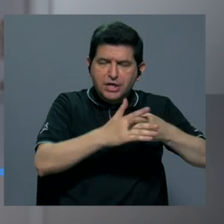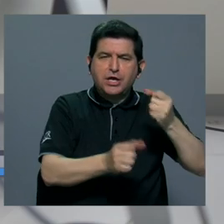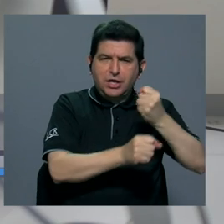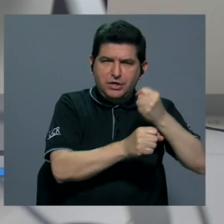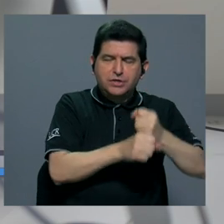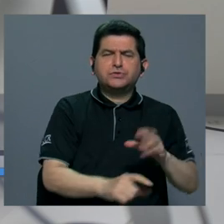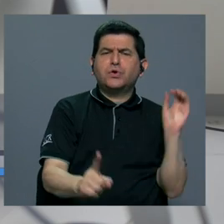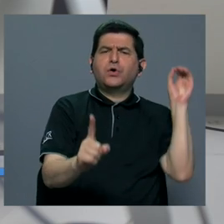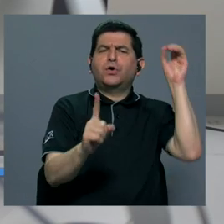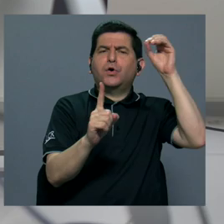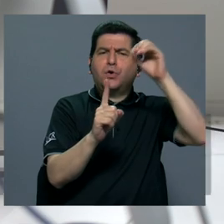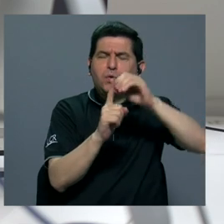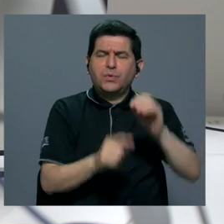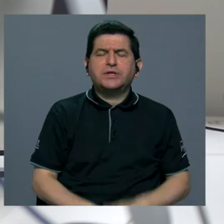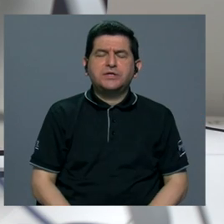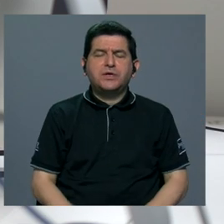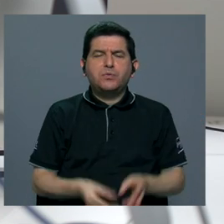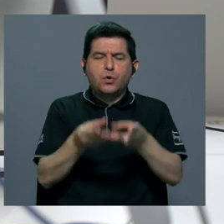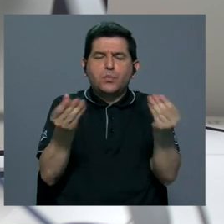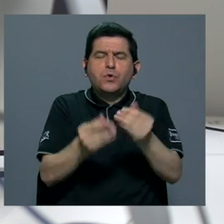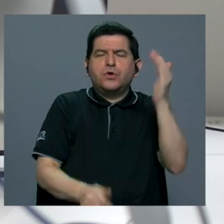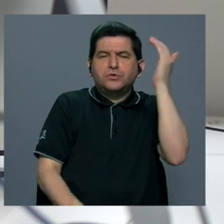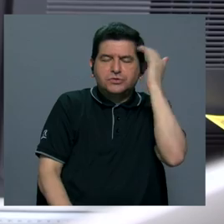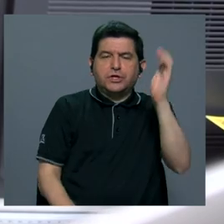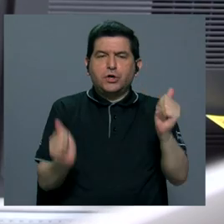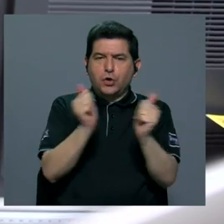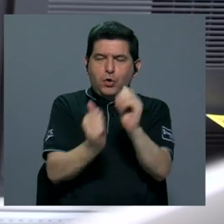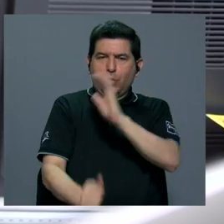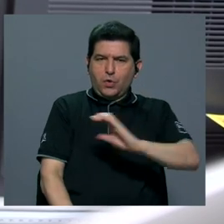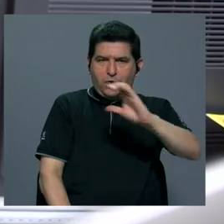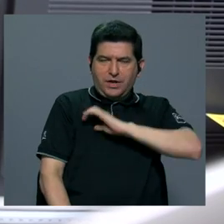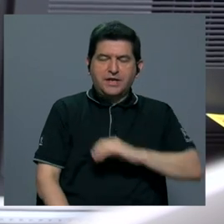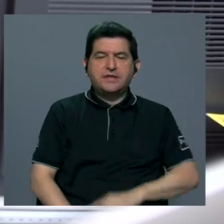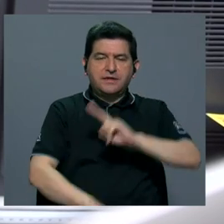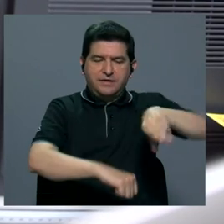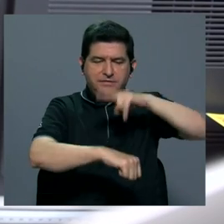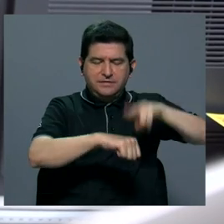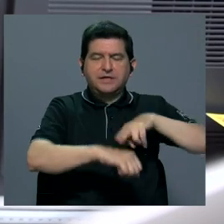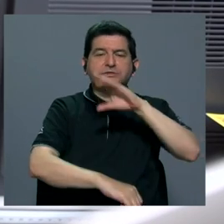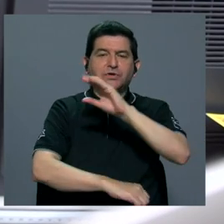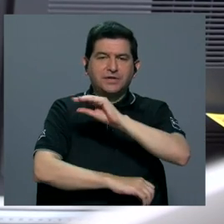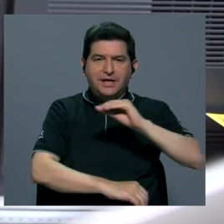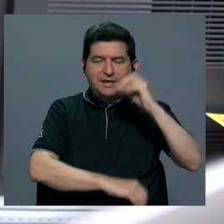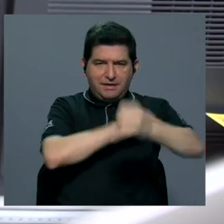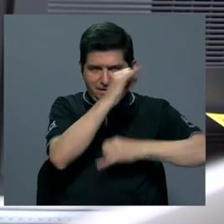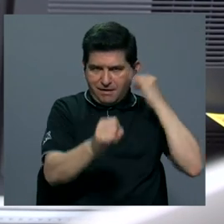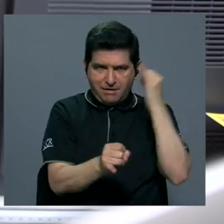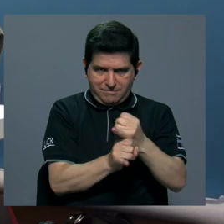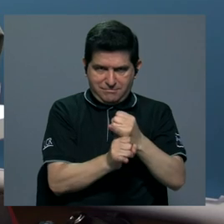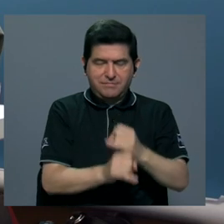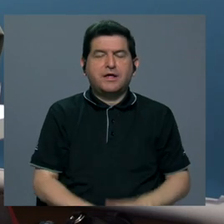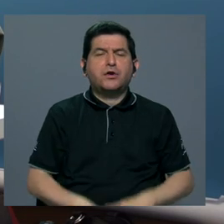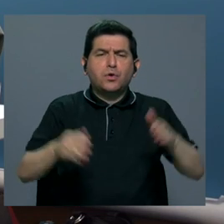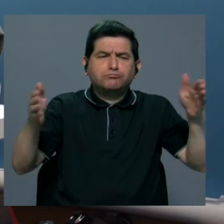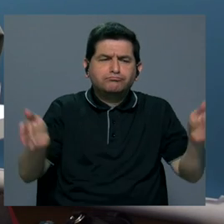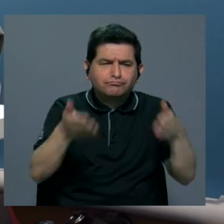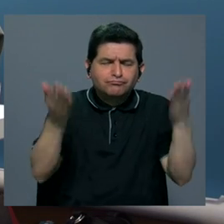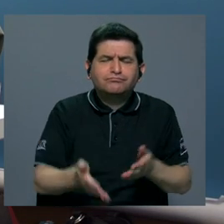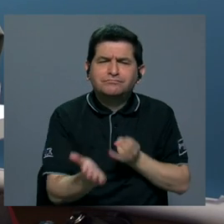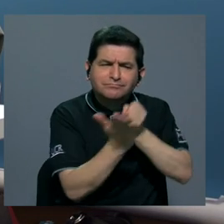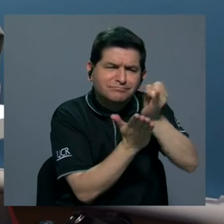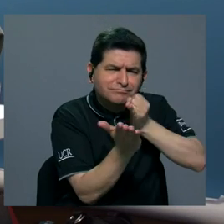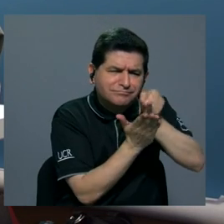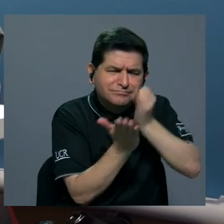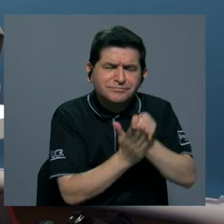puertas con el objetivo de generar conocimiento de calidad a nivel nacional e internacional fomentando la